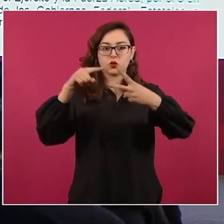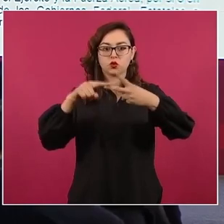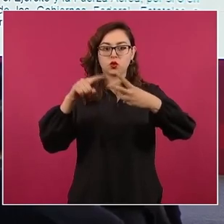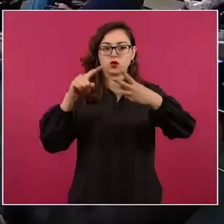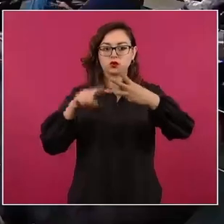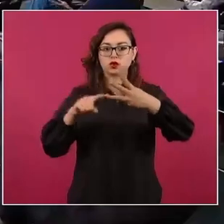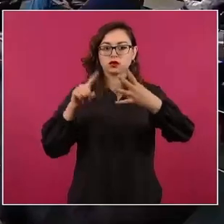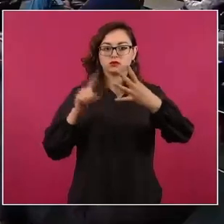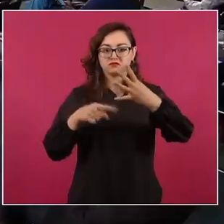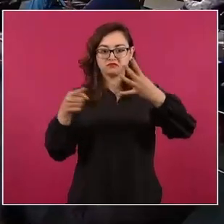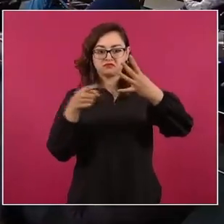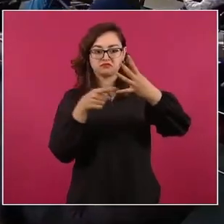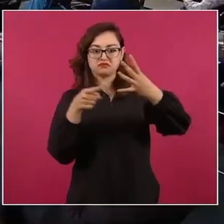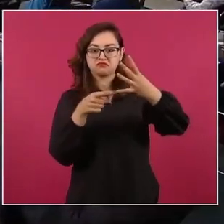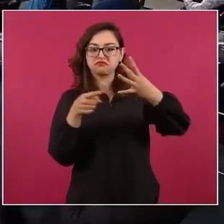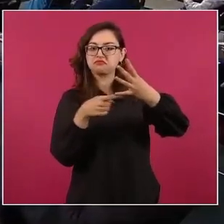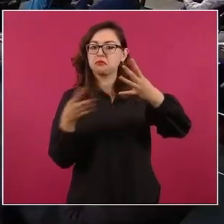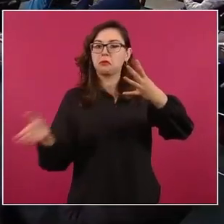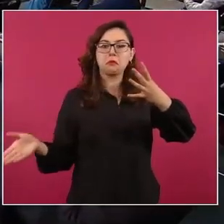Y desde luego este.